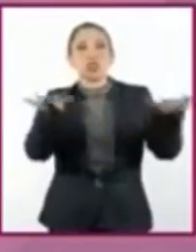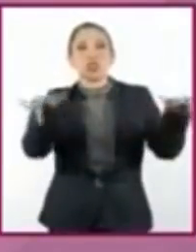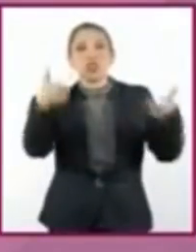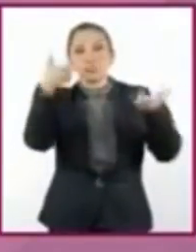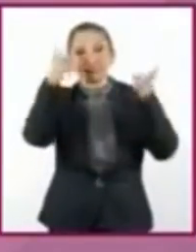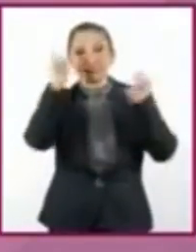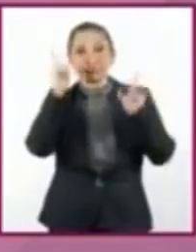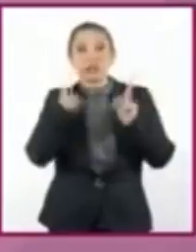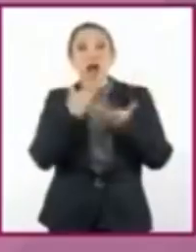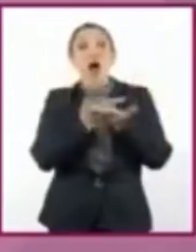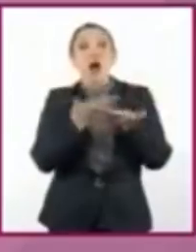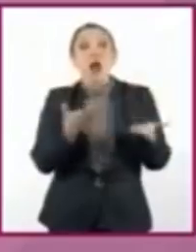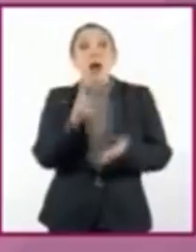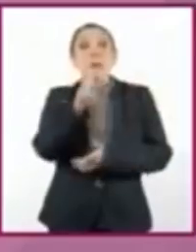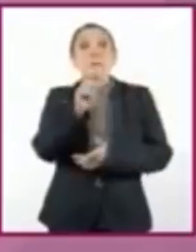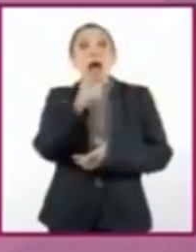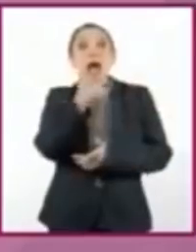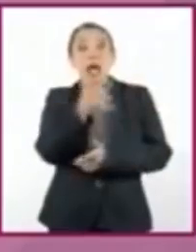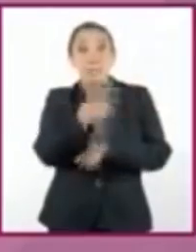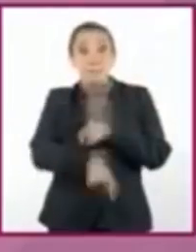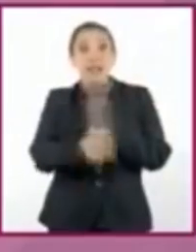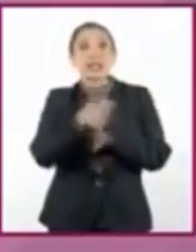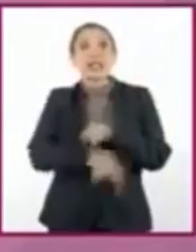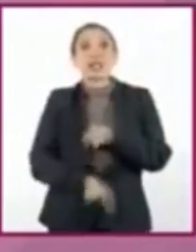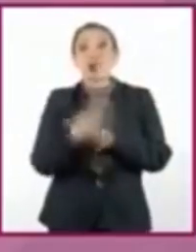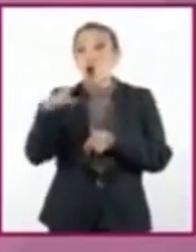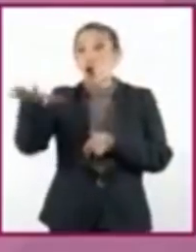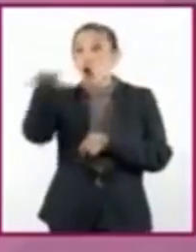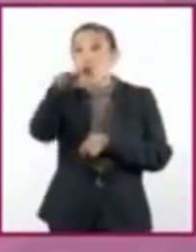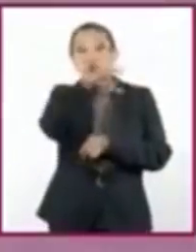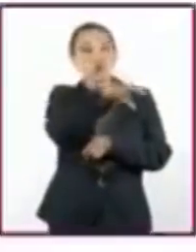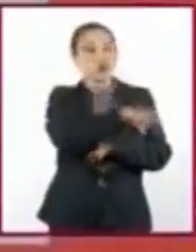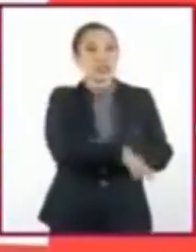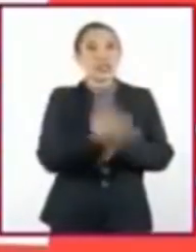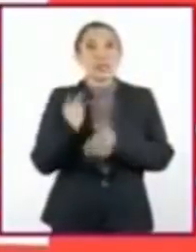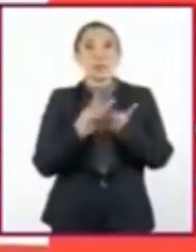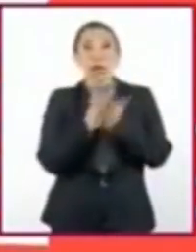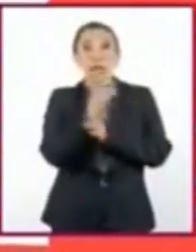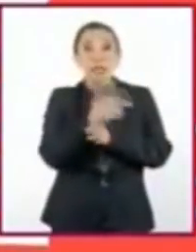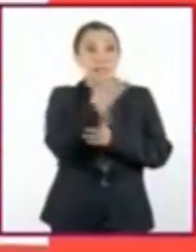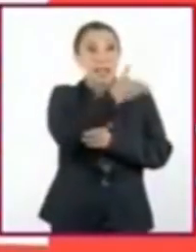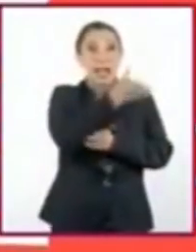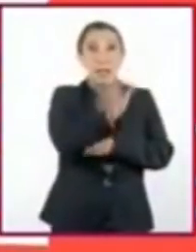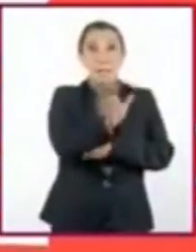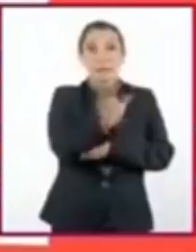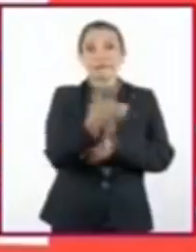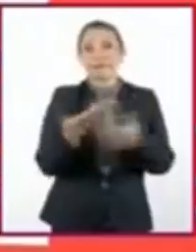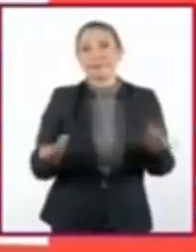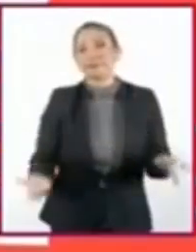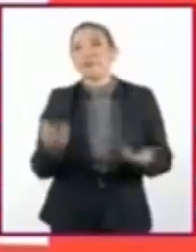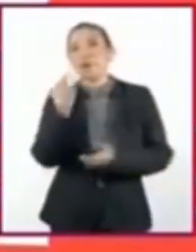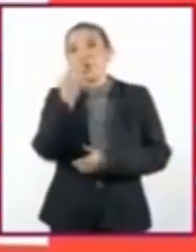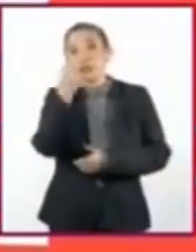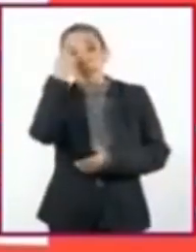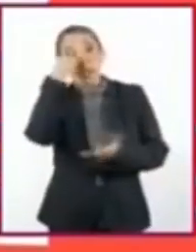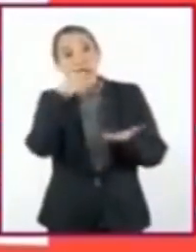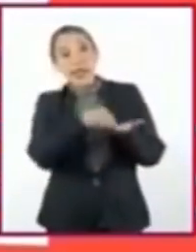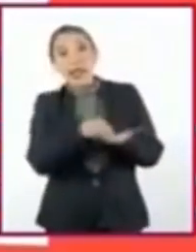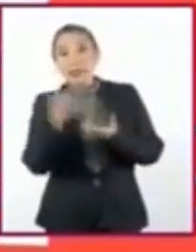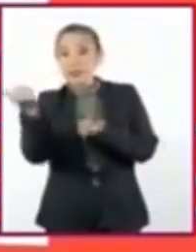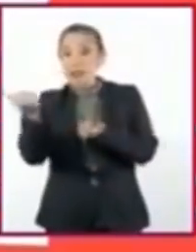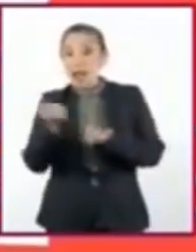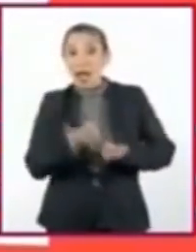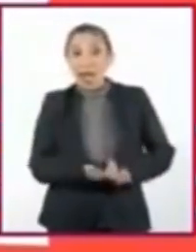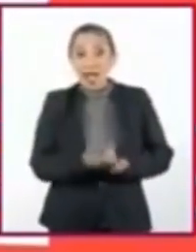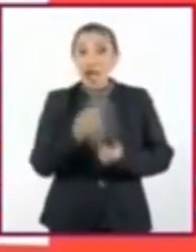convirtió en una plaga que pone en riesgo diversos ecosistemas y cultivos. Por tal motivo, se considera que la introducción